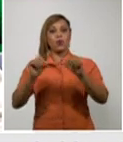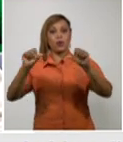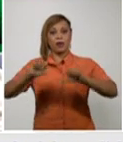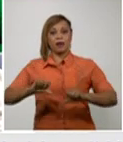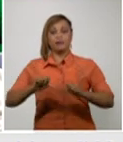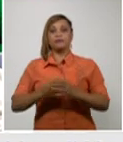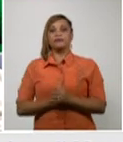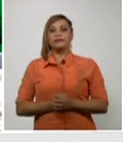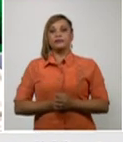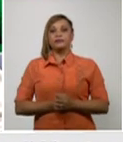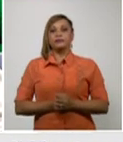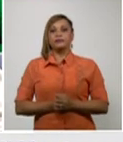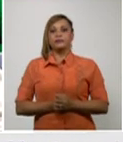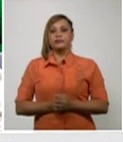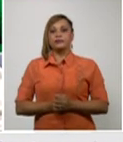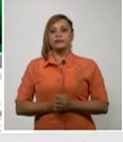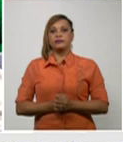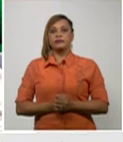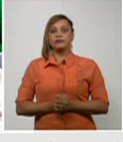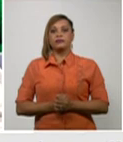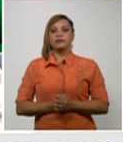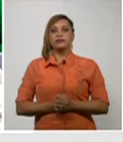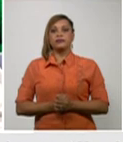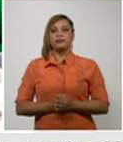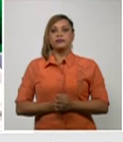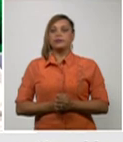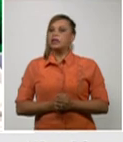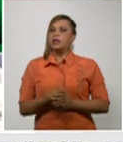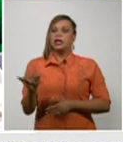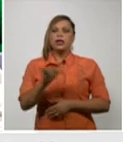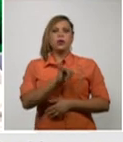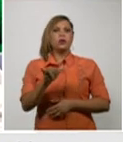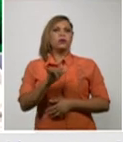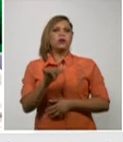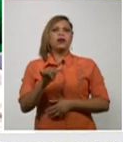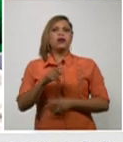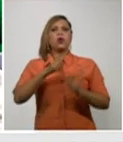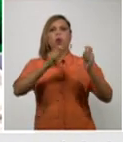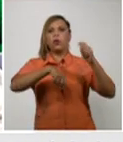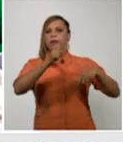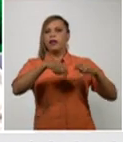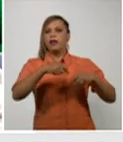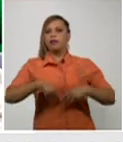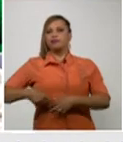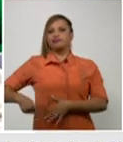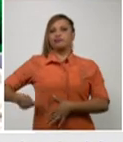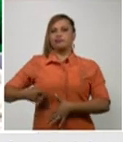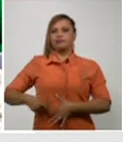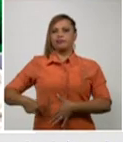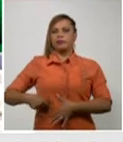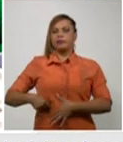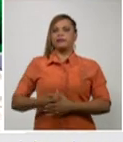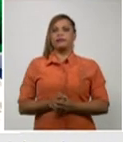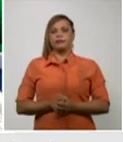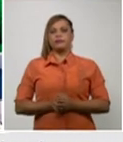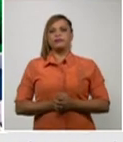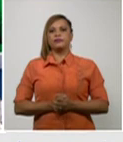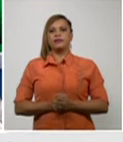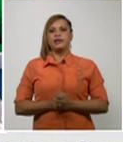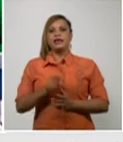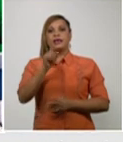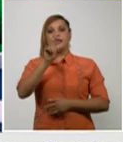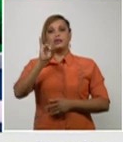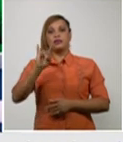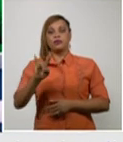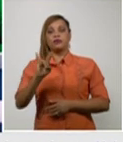un solo riñón y estaba también operado del vaso. Que desde el 19 de enero